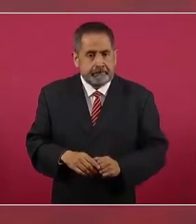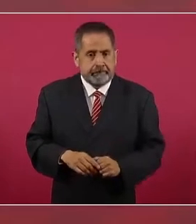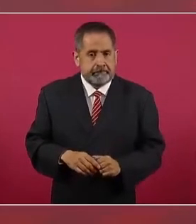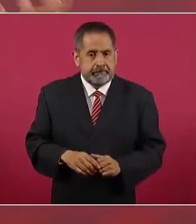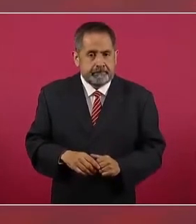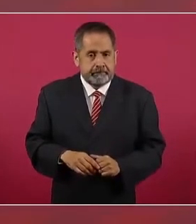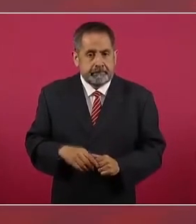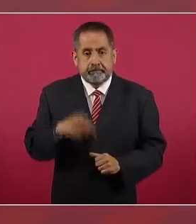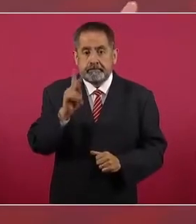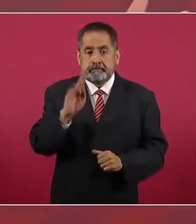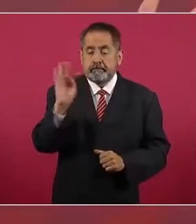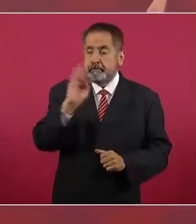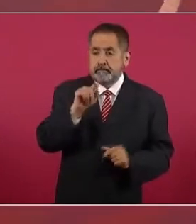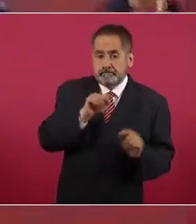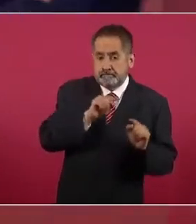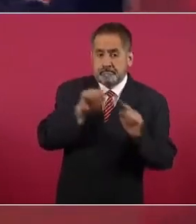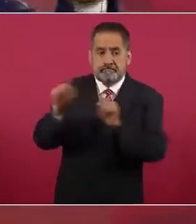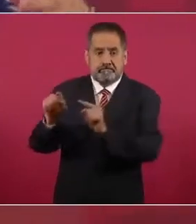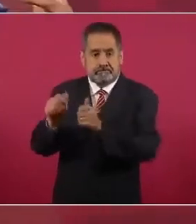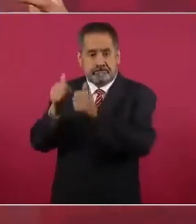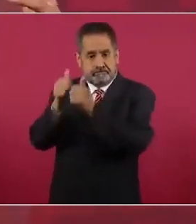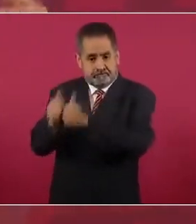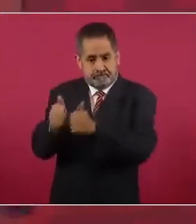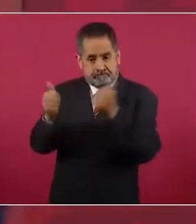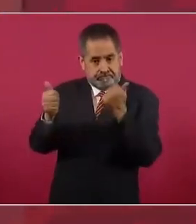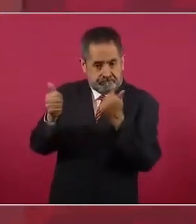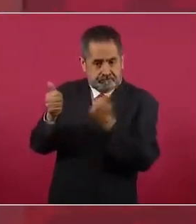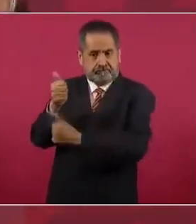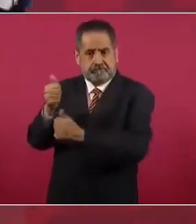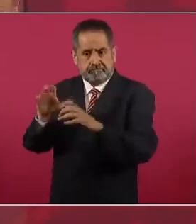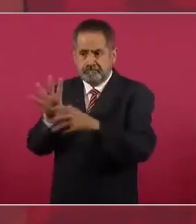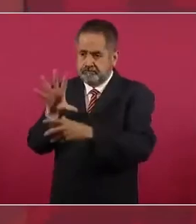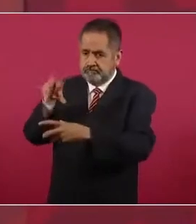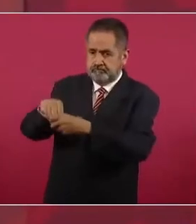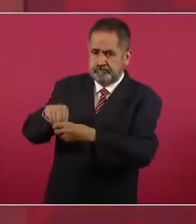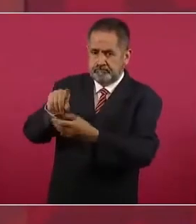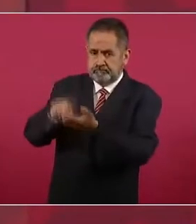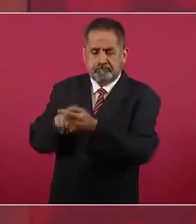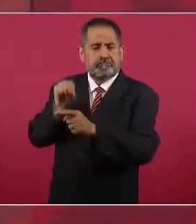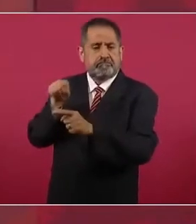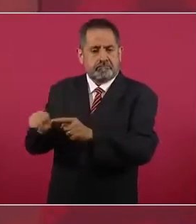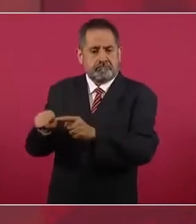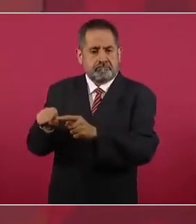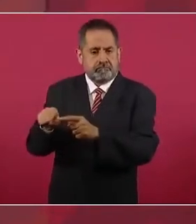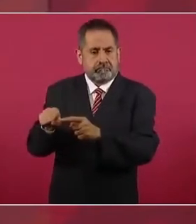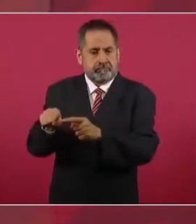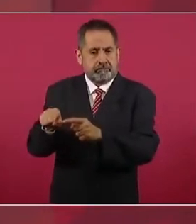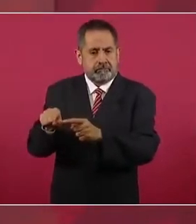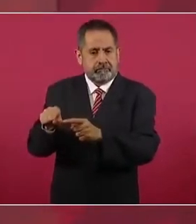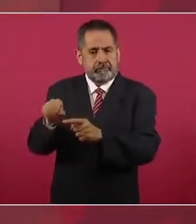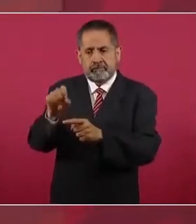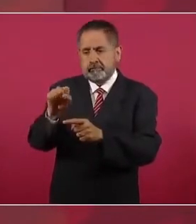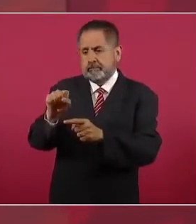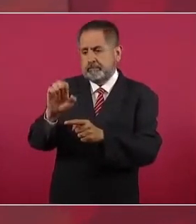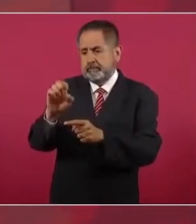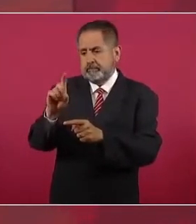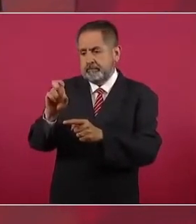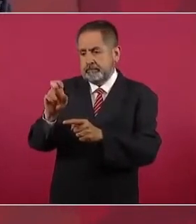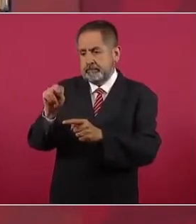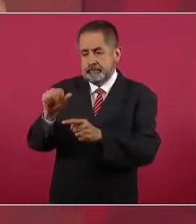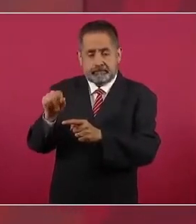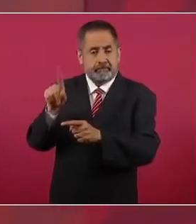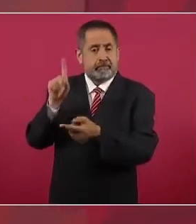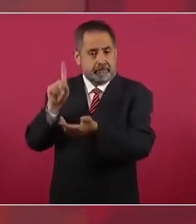Ah, pero si queda en una institución como la Secretaría de la Defensa. Y además